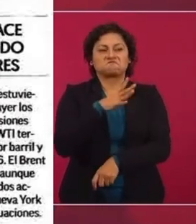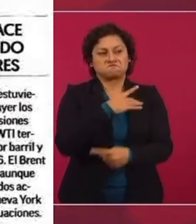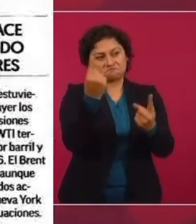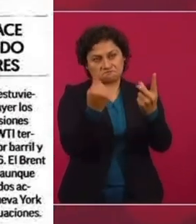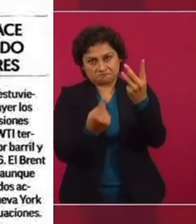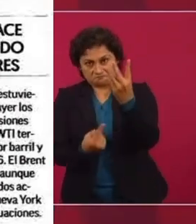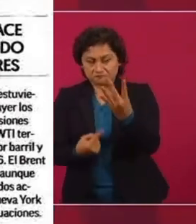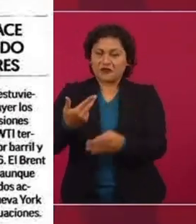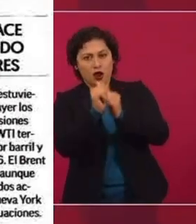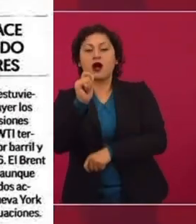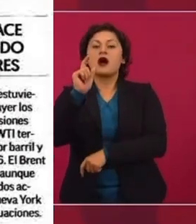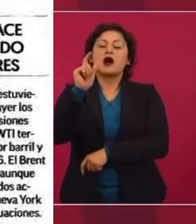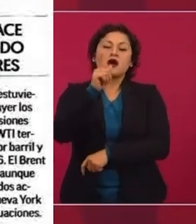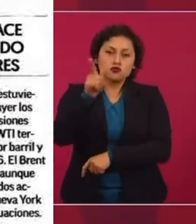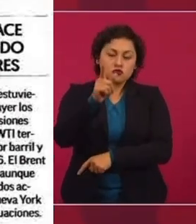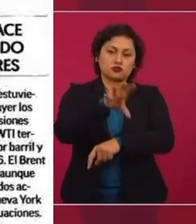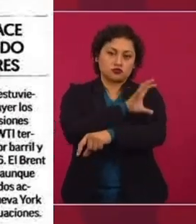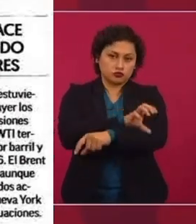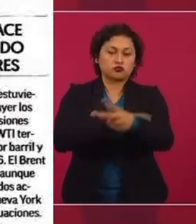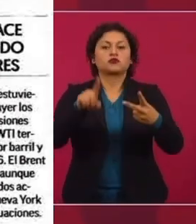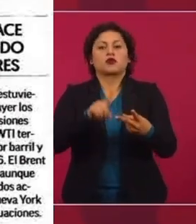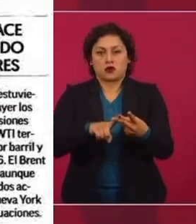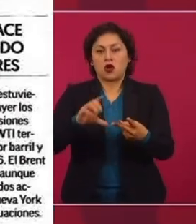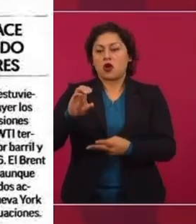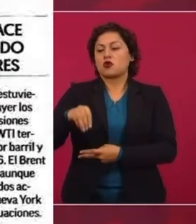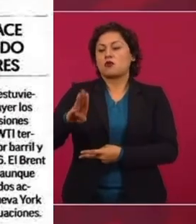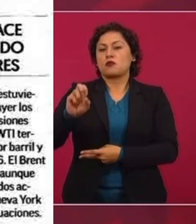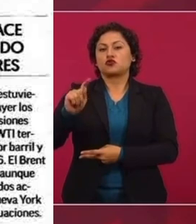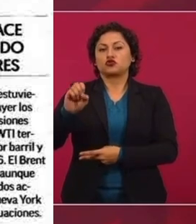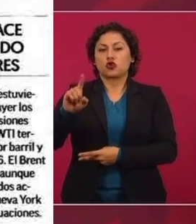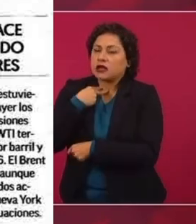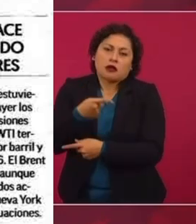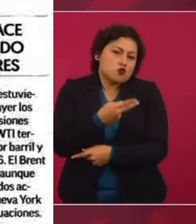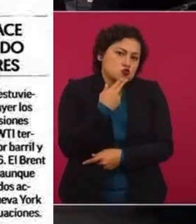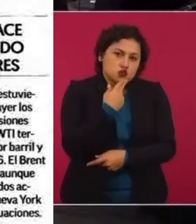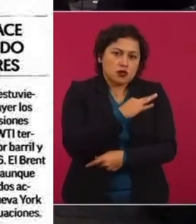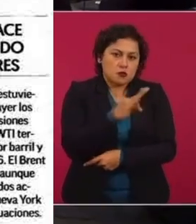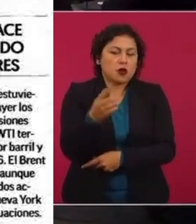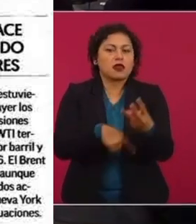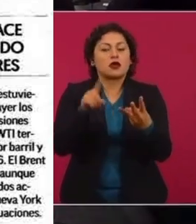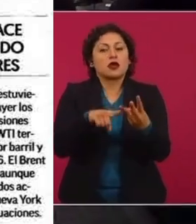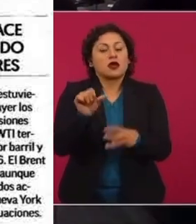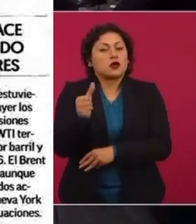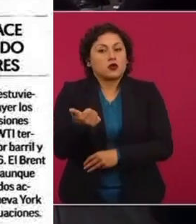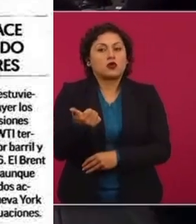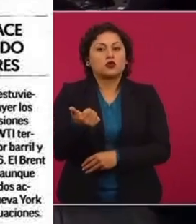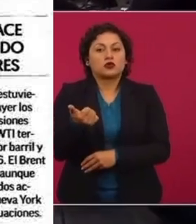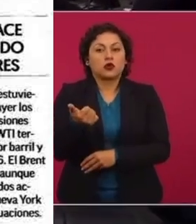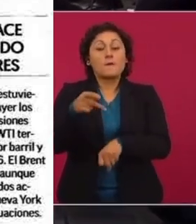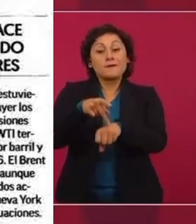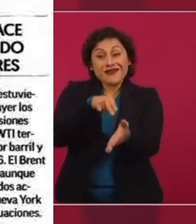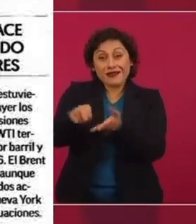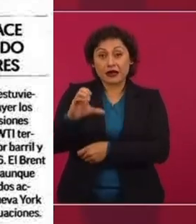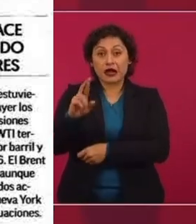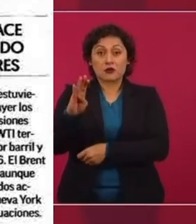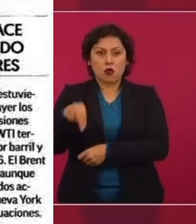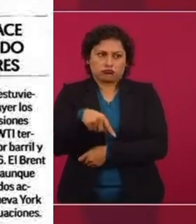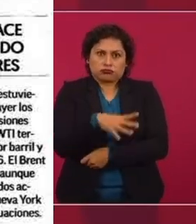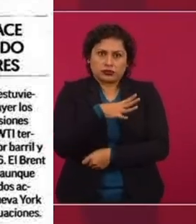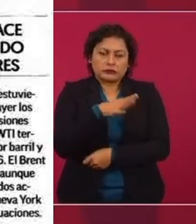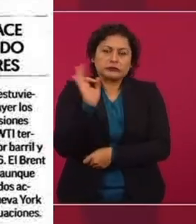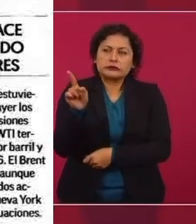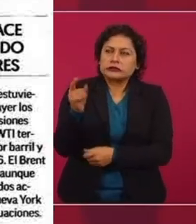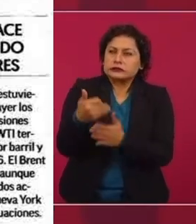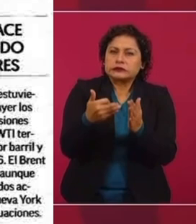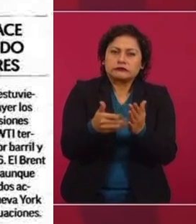las hidroeléctricas, tenemos el combustóleo en caso extremo y tenemos el carbón en caso también extremo,